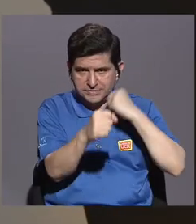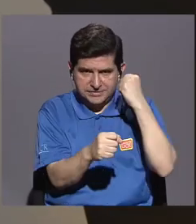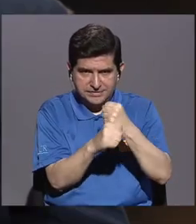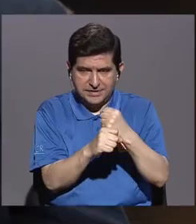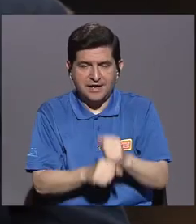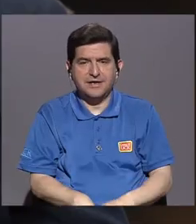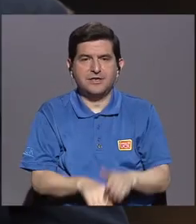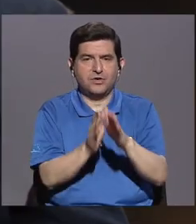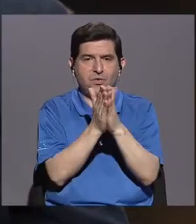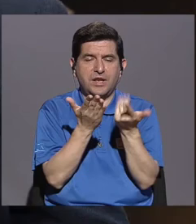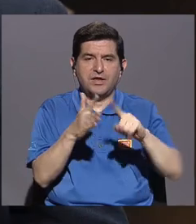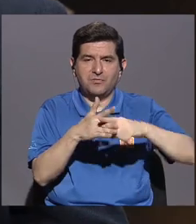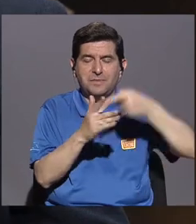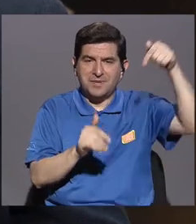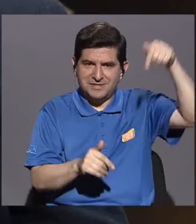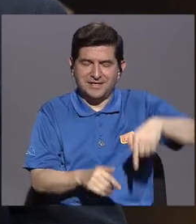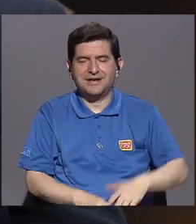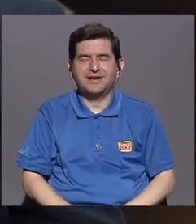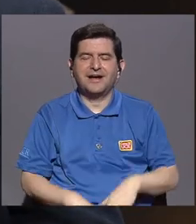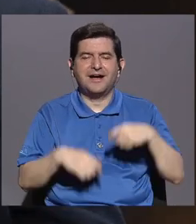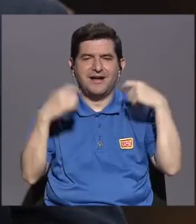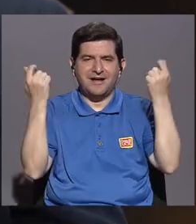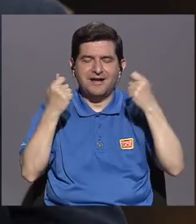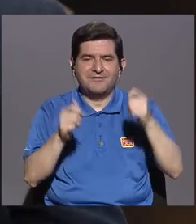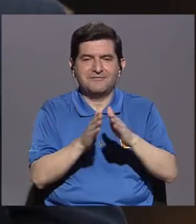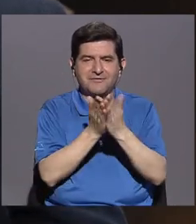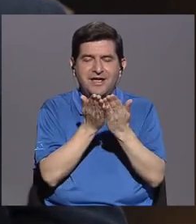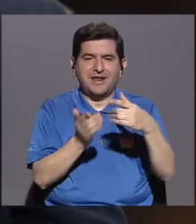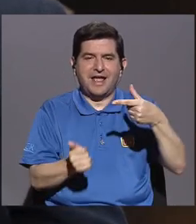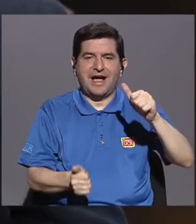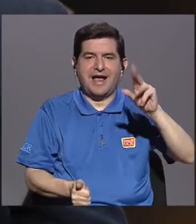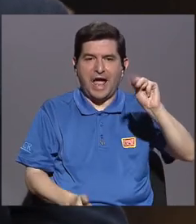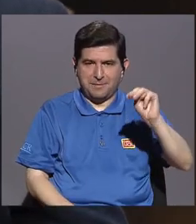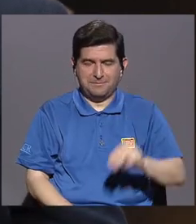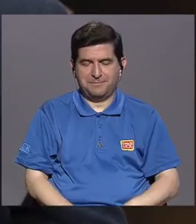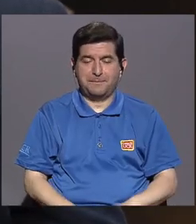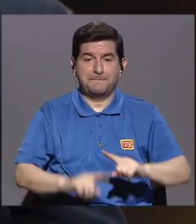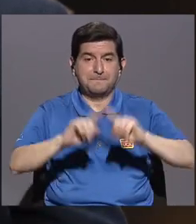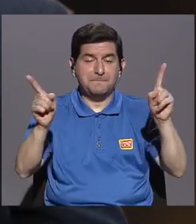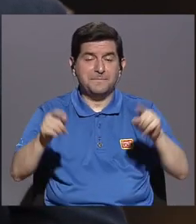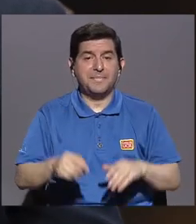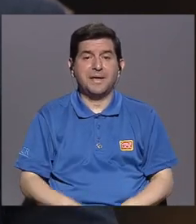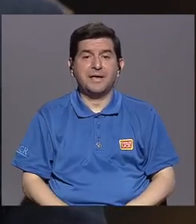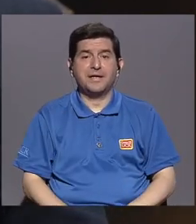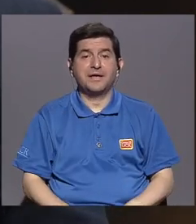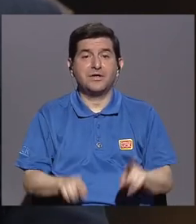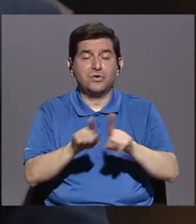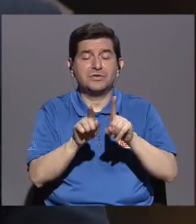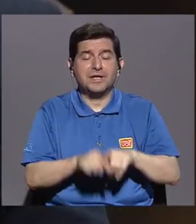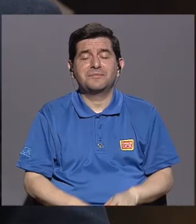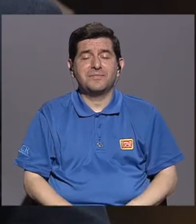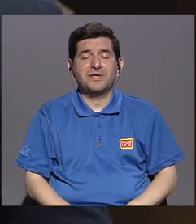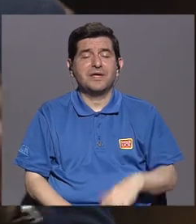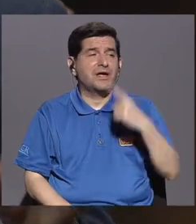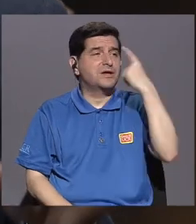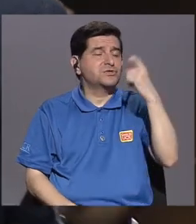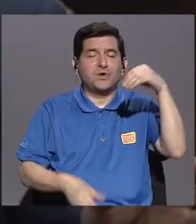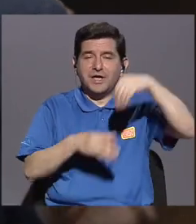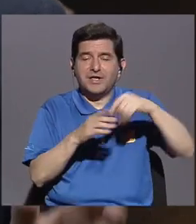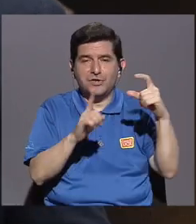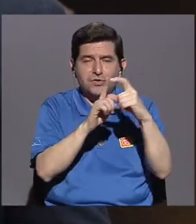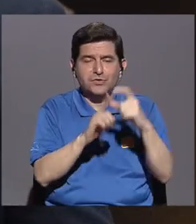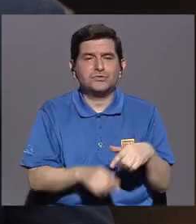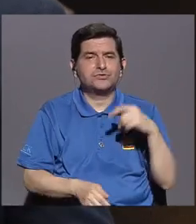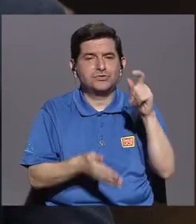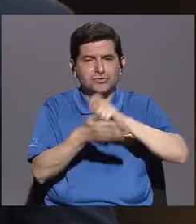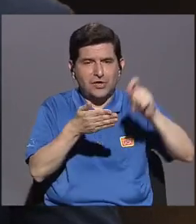el libro empieza acá, con la Feria del Libro, en la gran área metropolitana, pero va un viaje de Sueños entre Palabras, de escuela